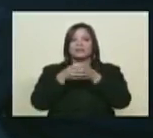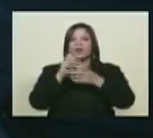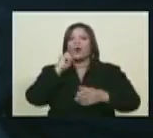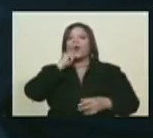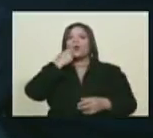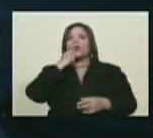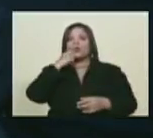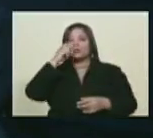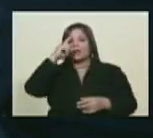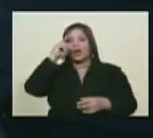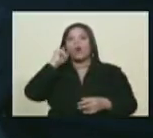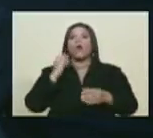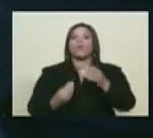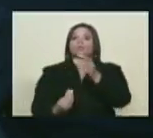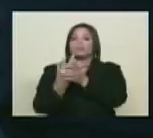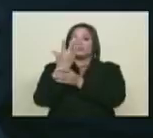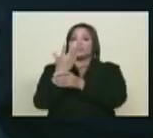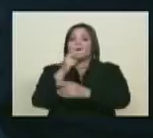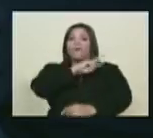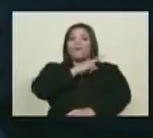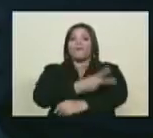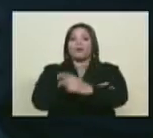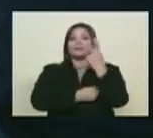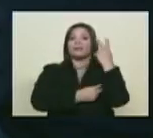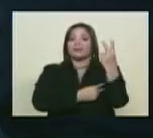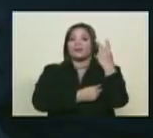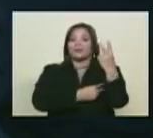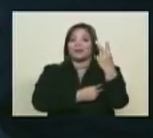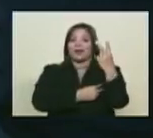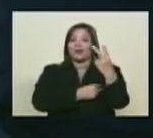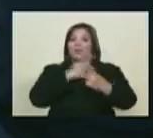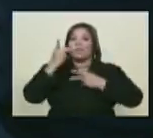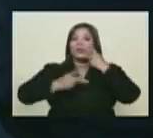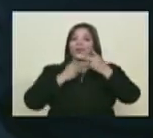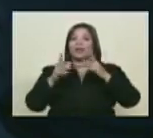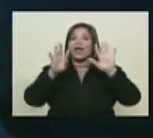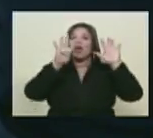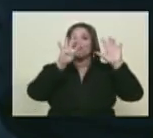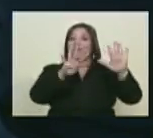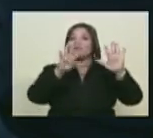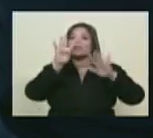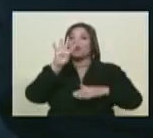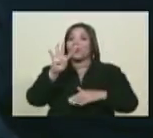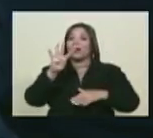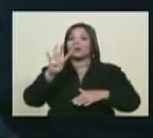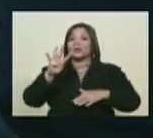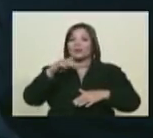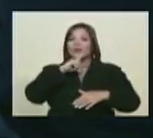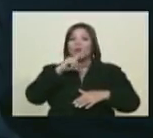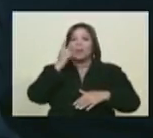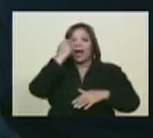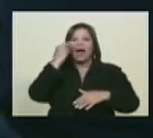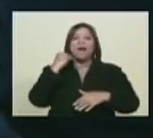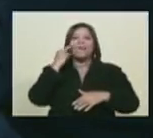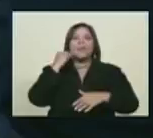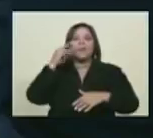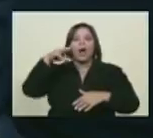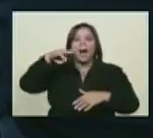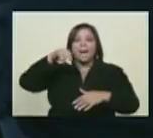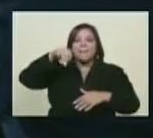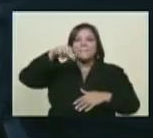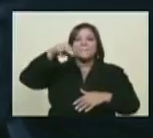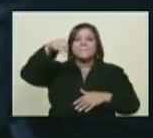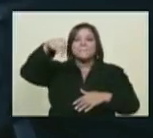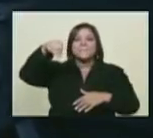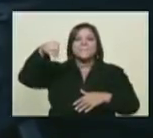marxista-leninista, se convierte en la segunda fuerza política de la nación. En el año 94 Mandela gana las elecciones y empieza a marcar